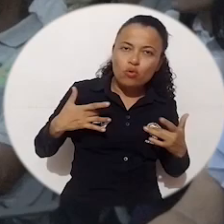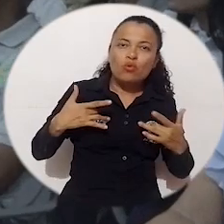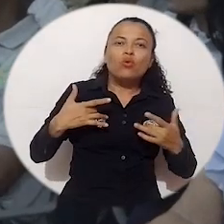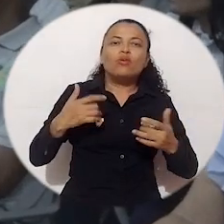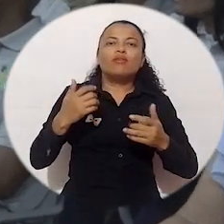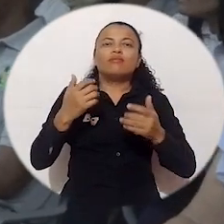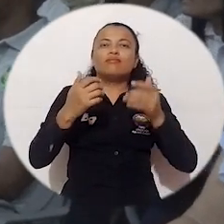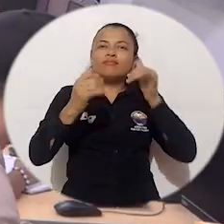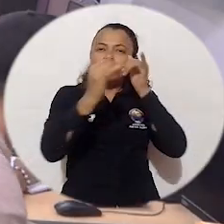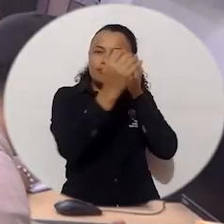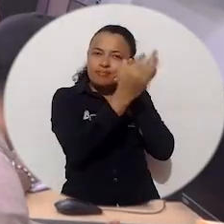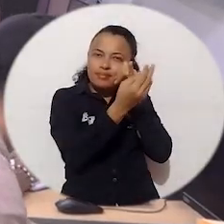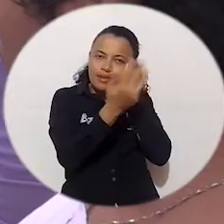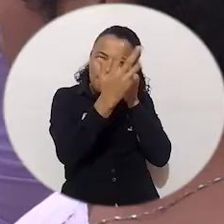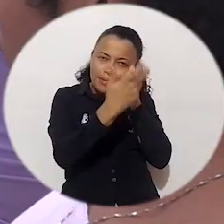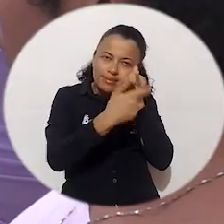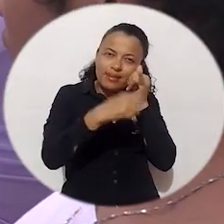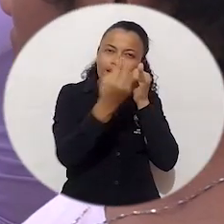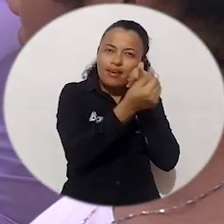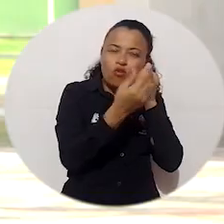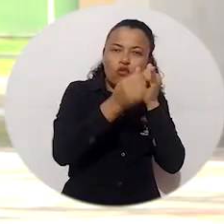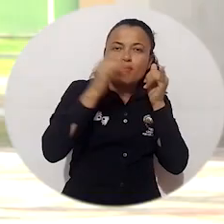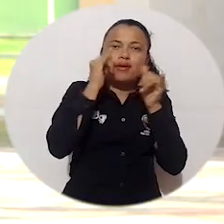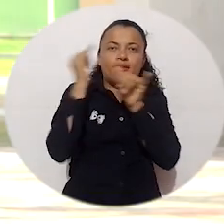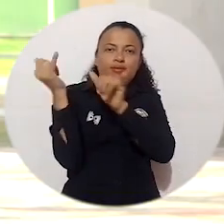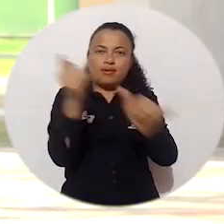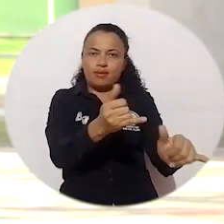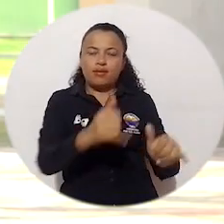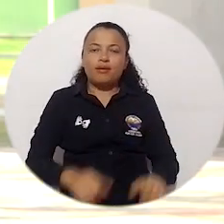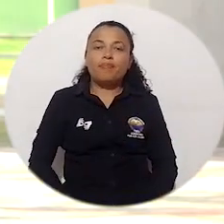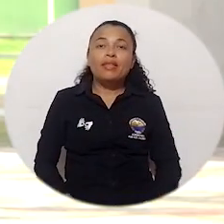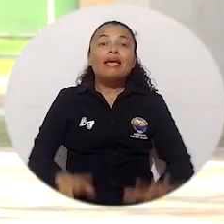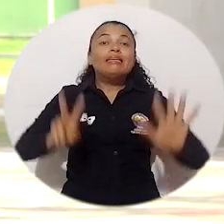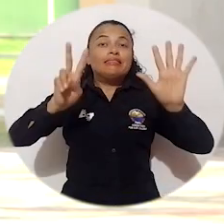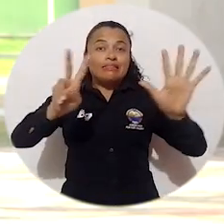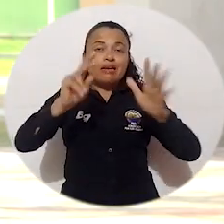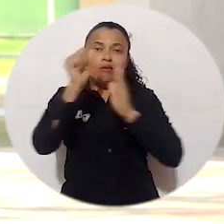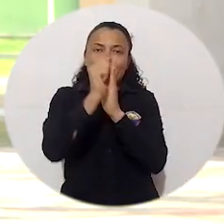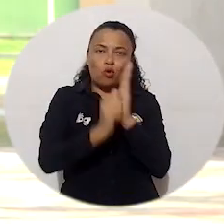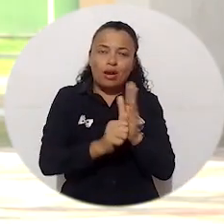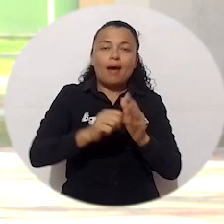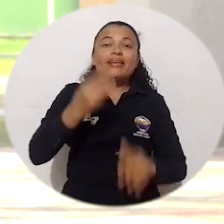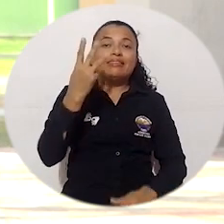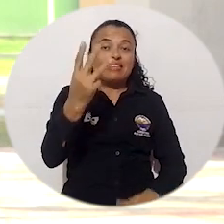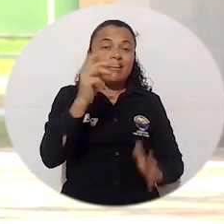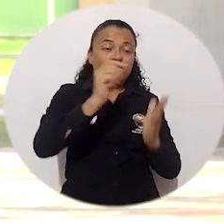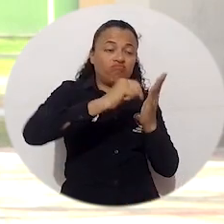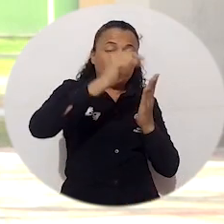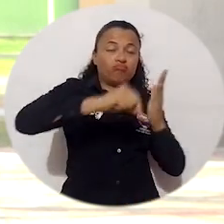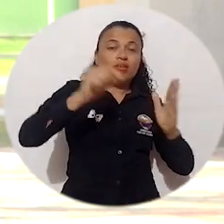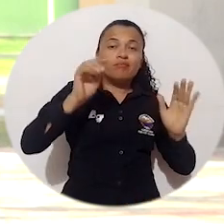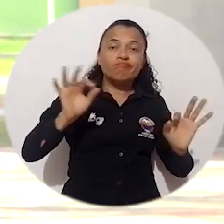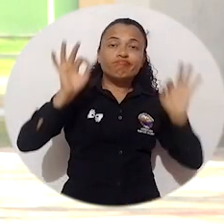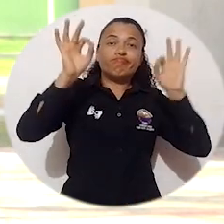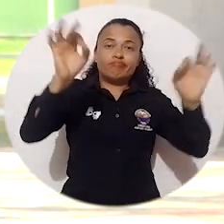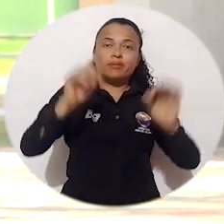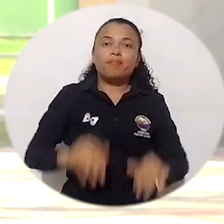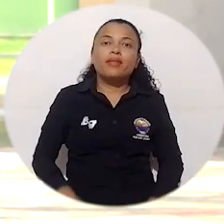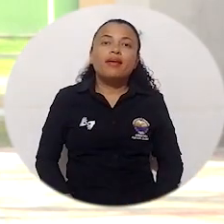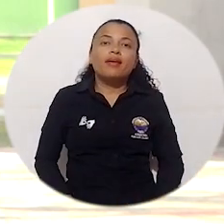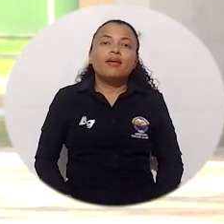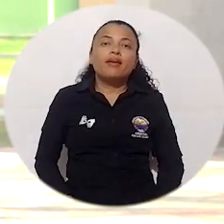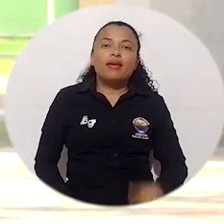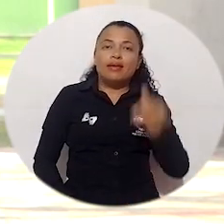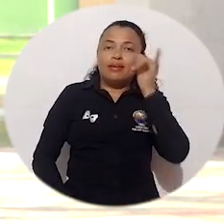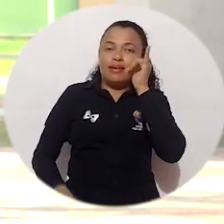empresariales y económicas e ingeniería. Contamos con siete programas, dentro de los cuales tres se encuentran acreditados por alta